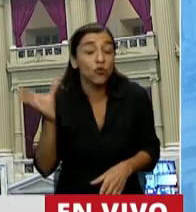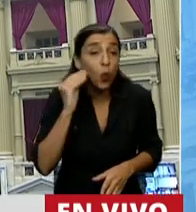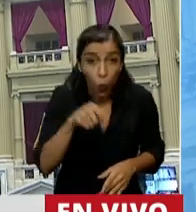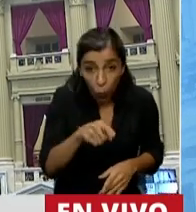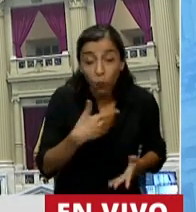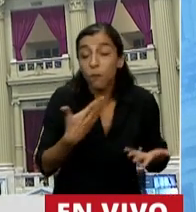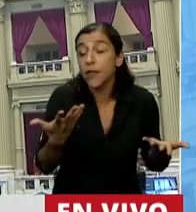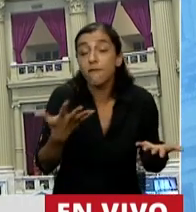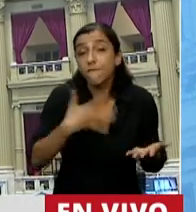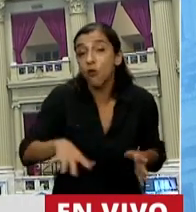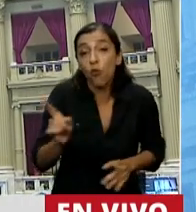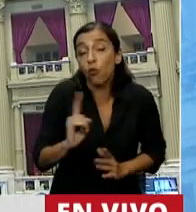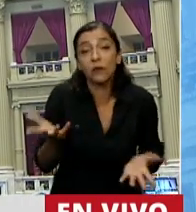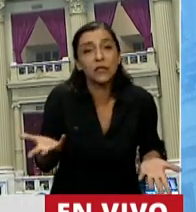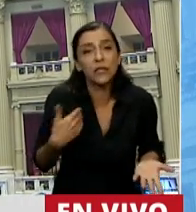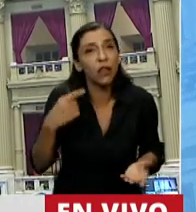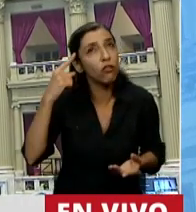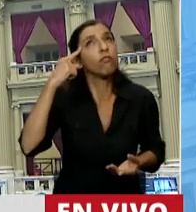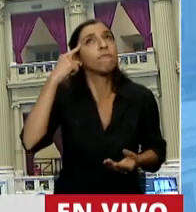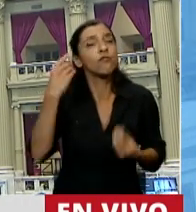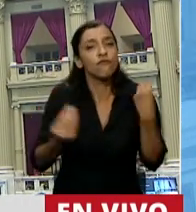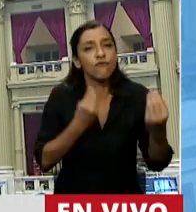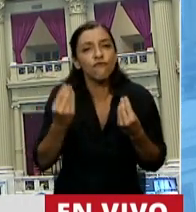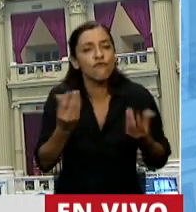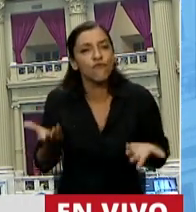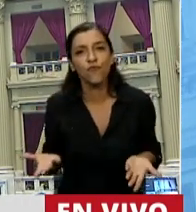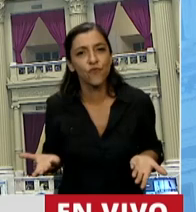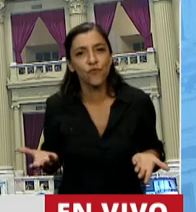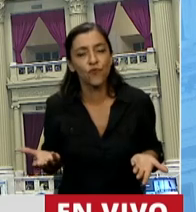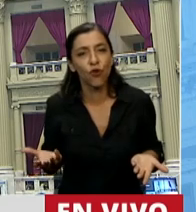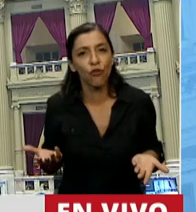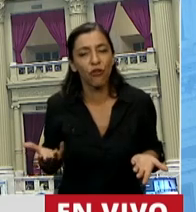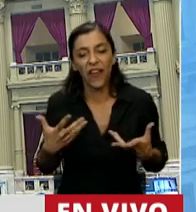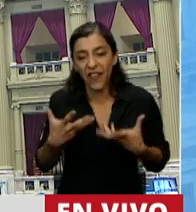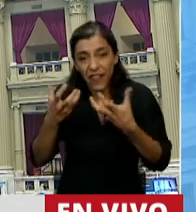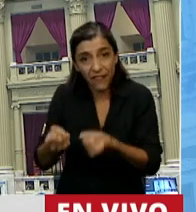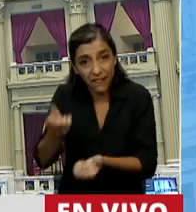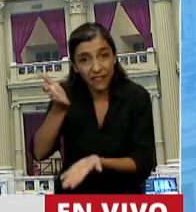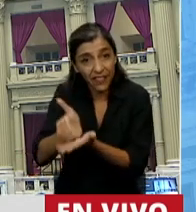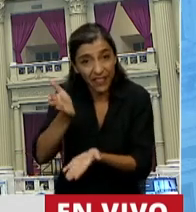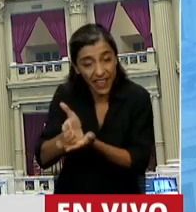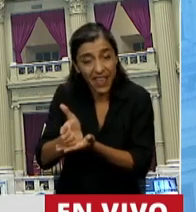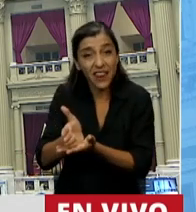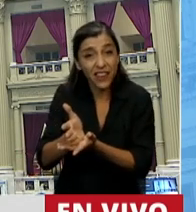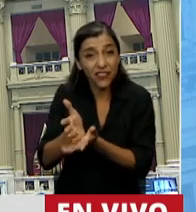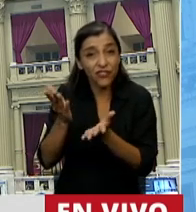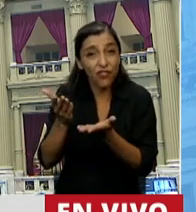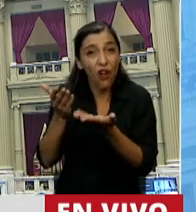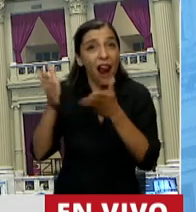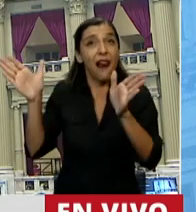puedo dejar de pensar cómo es posible defender el derecho a la libertad